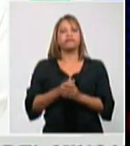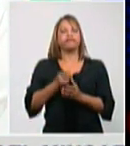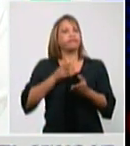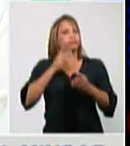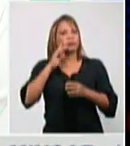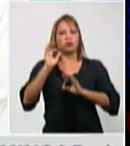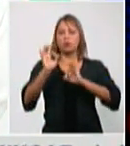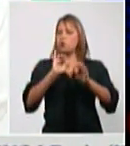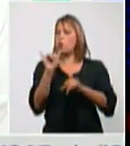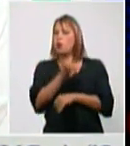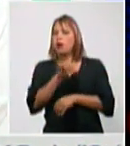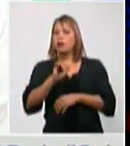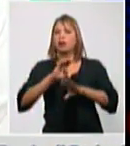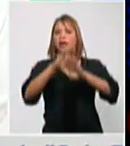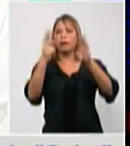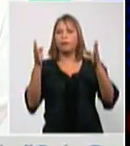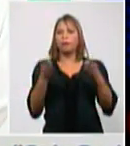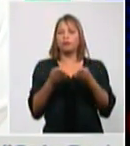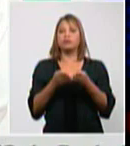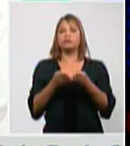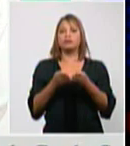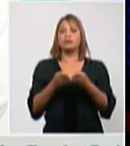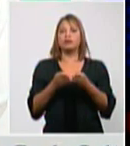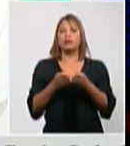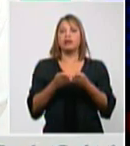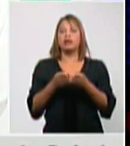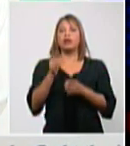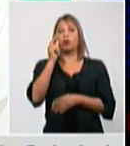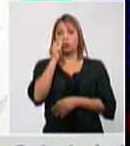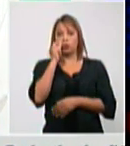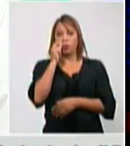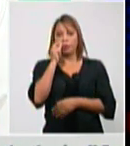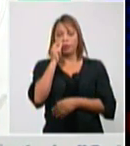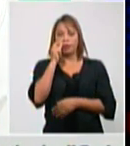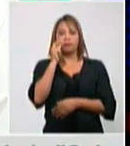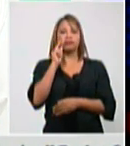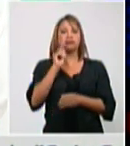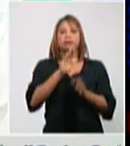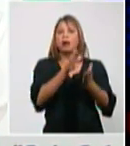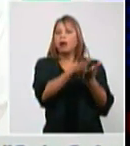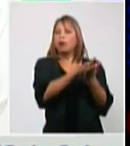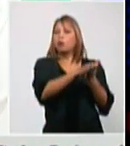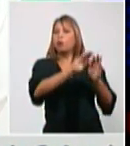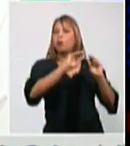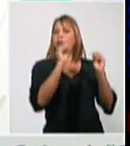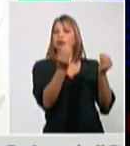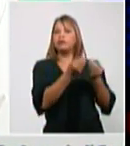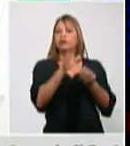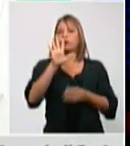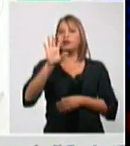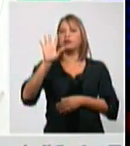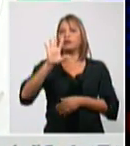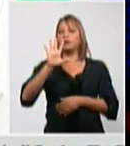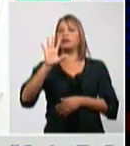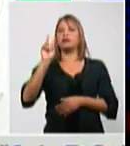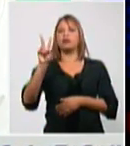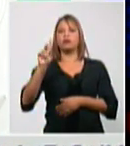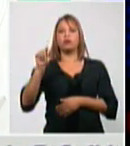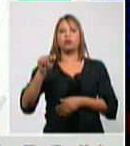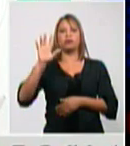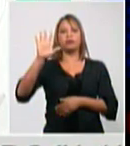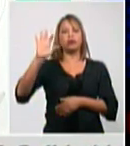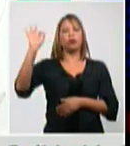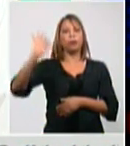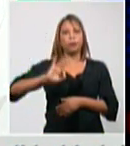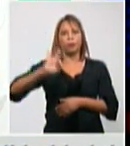mundo en el sexo masculino y en el acumulado pues el 52,5% de todos los